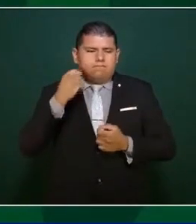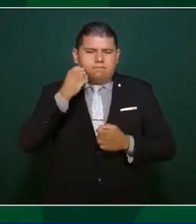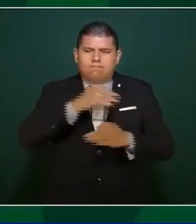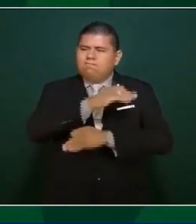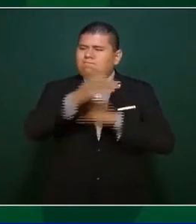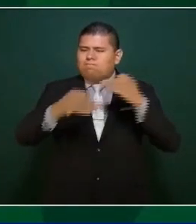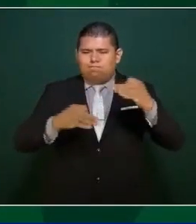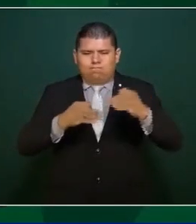No hay tolerancia.